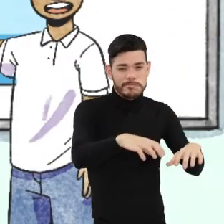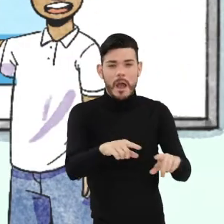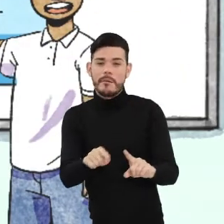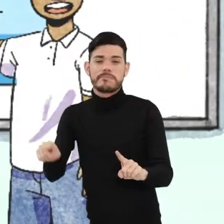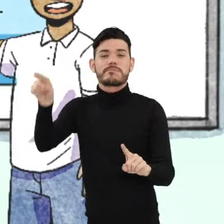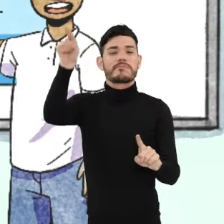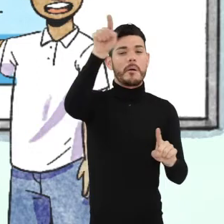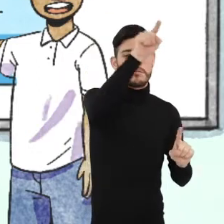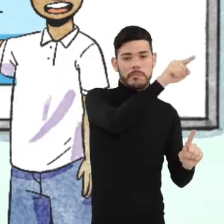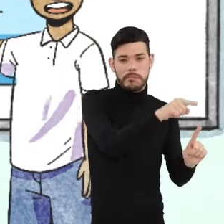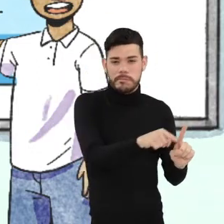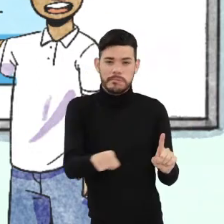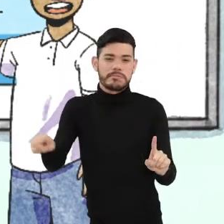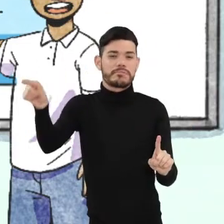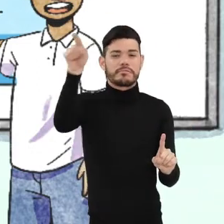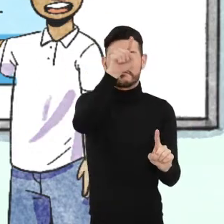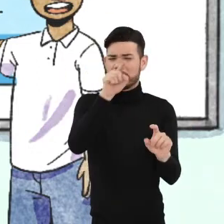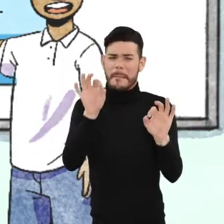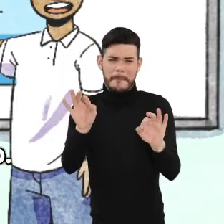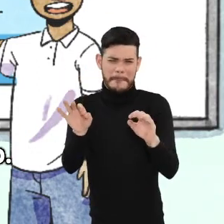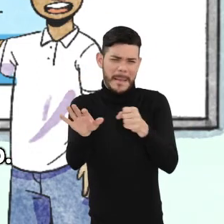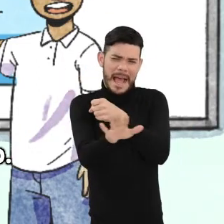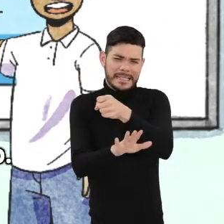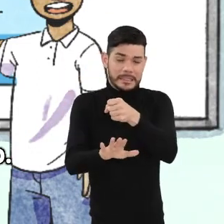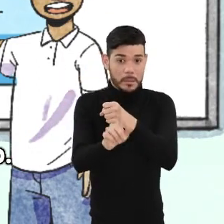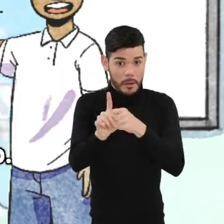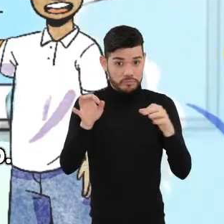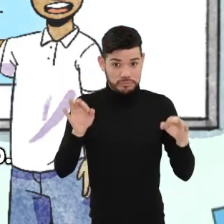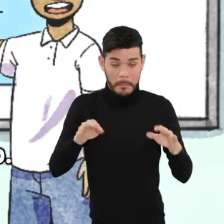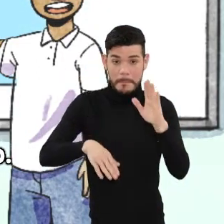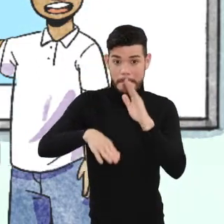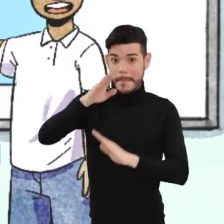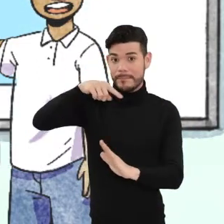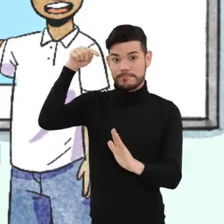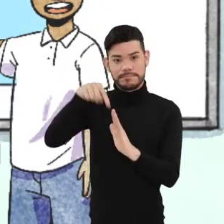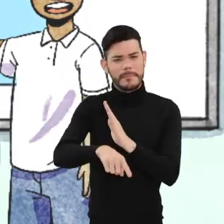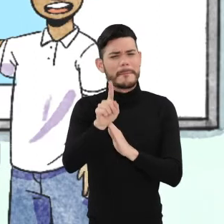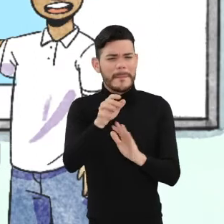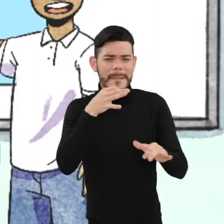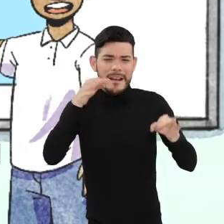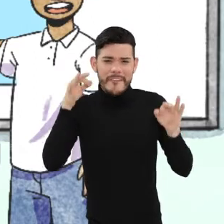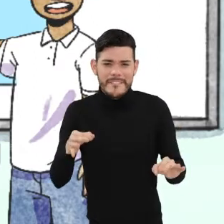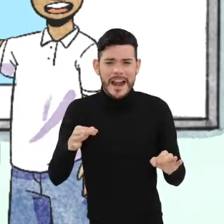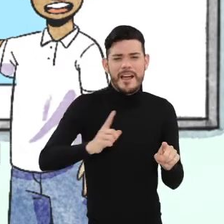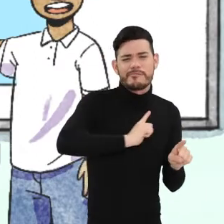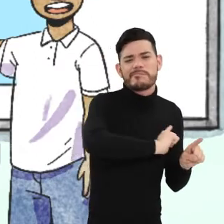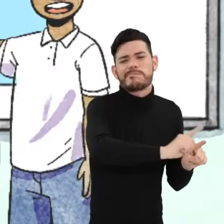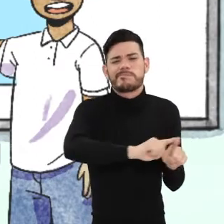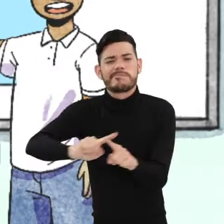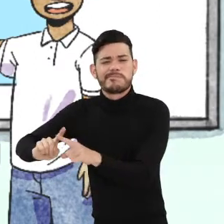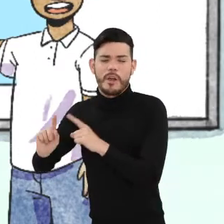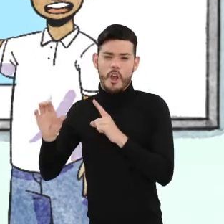repite el ciclo. Aunque ese es solo el flujo hidrológico básico, que realmente es un poco más complejo. Pero lo cierto es que mucha de nuestra diversidad